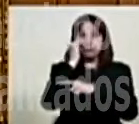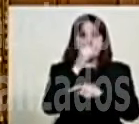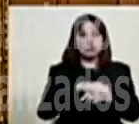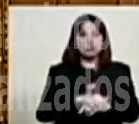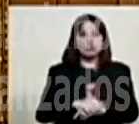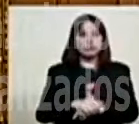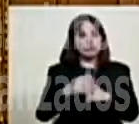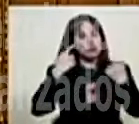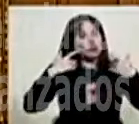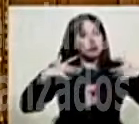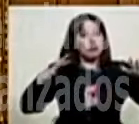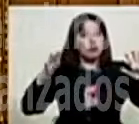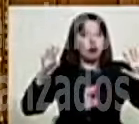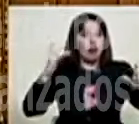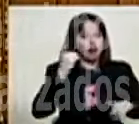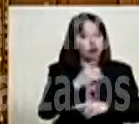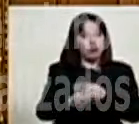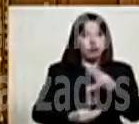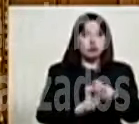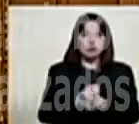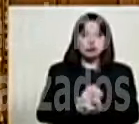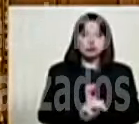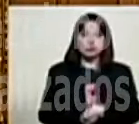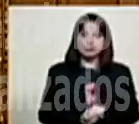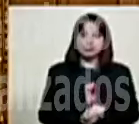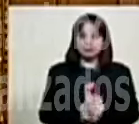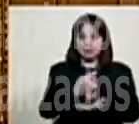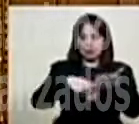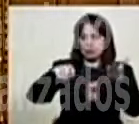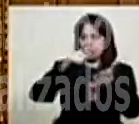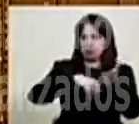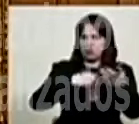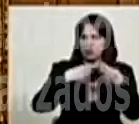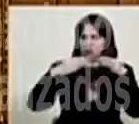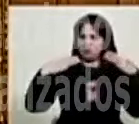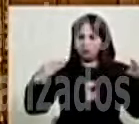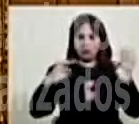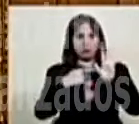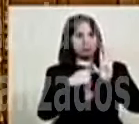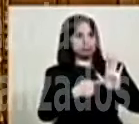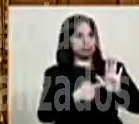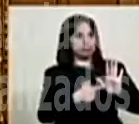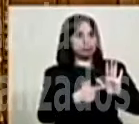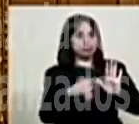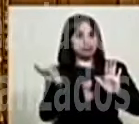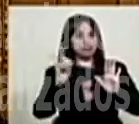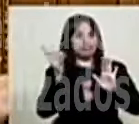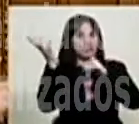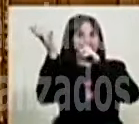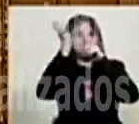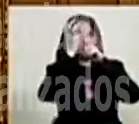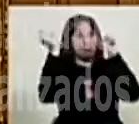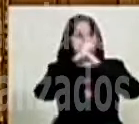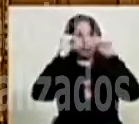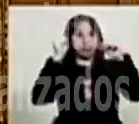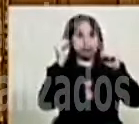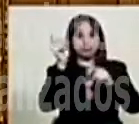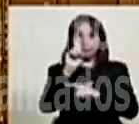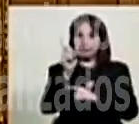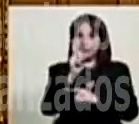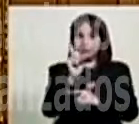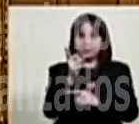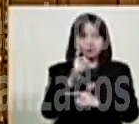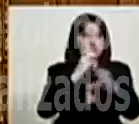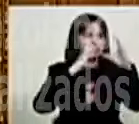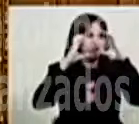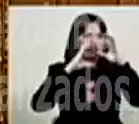Por algo debe ser, ¿verdad? Que ellos prohíben públicamente la existencia de drones, ni siquiera para las